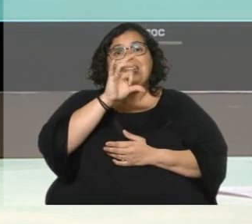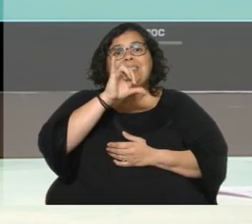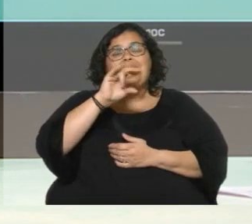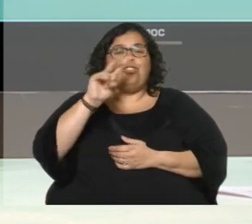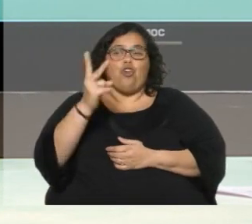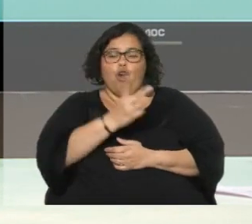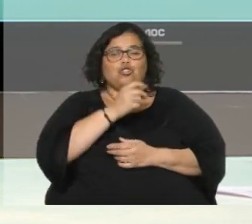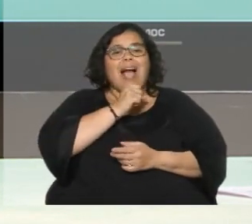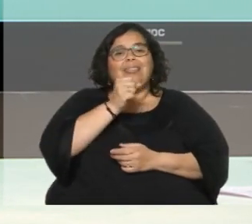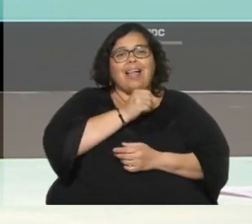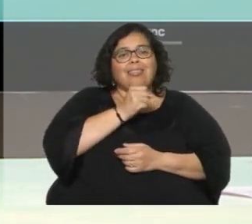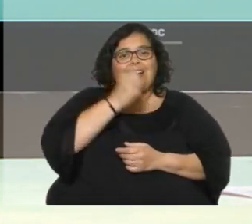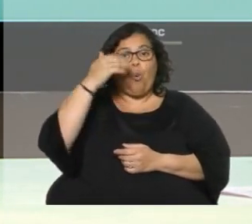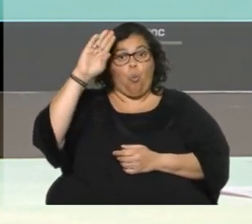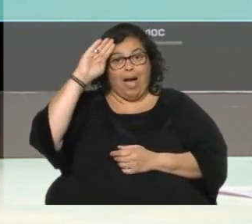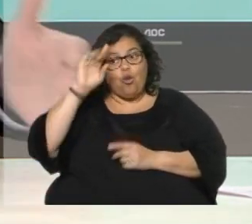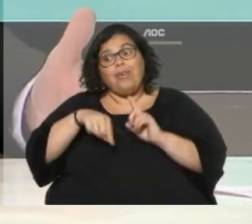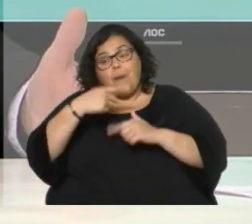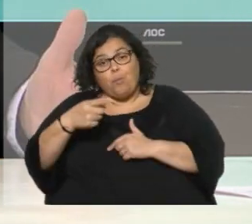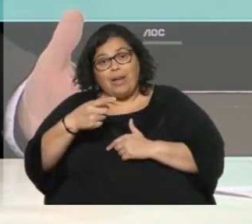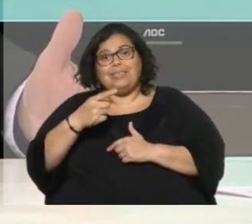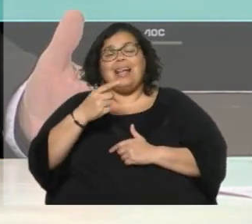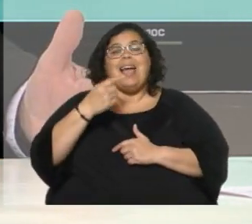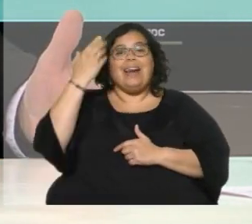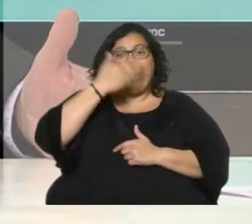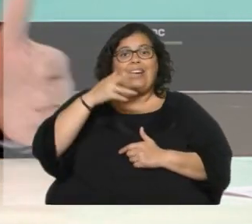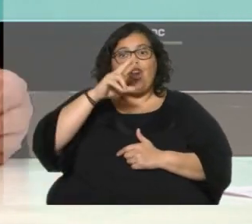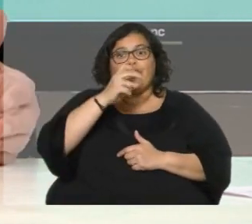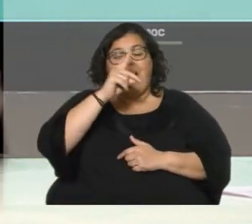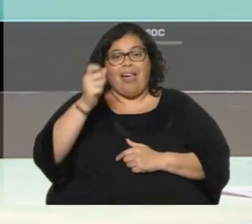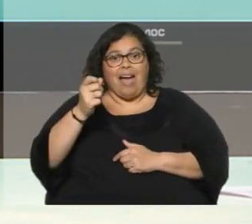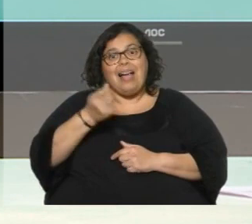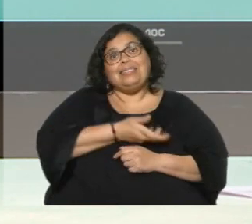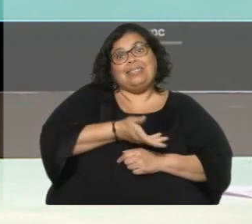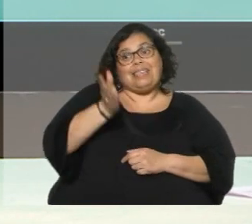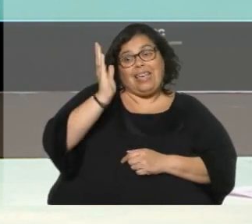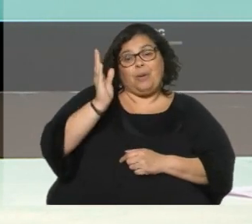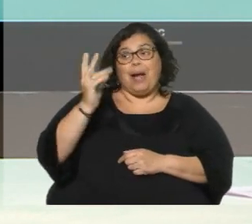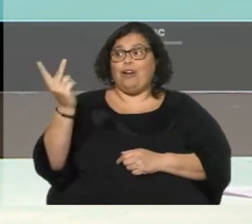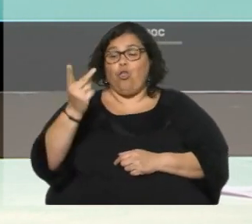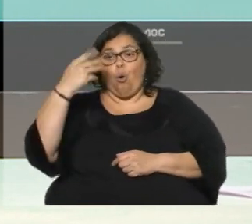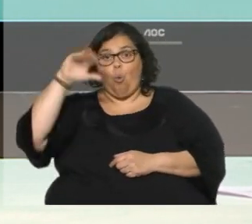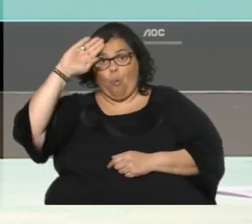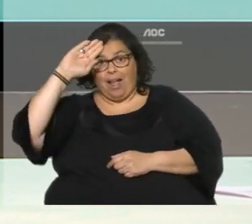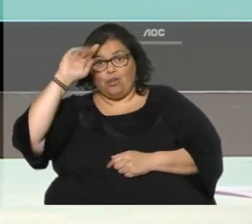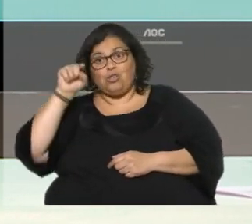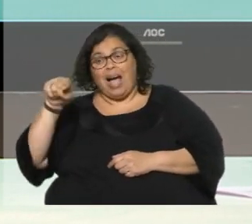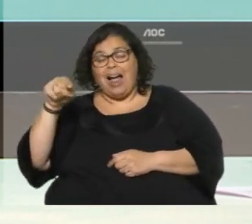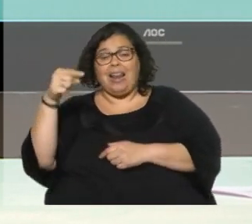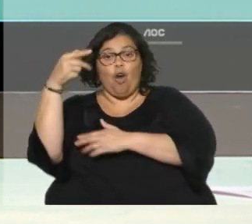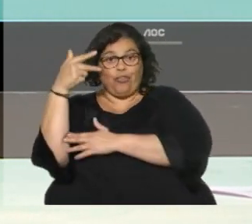Milanés y después actuó Rubén Rada. Se iban Silvio Rodríguez y Pablo Milanés al hotel y empezó